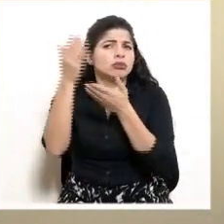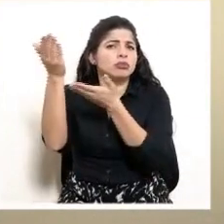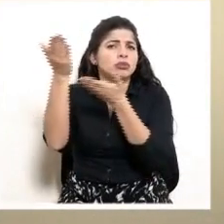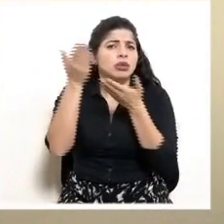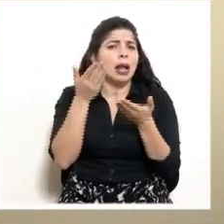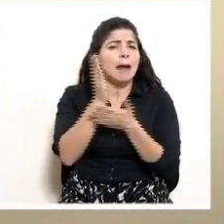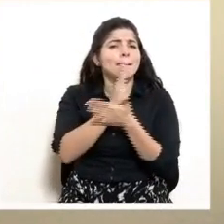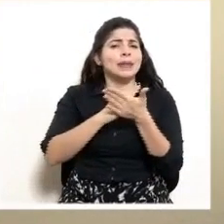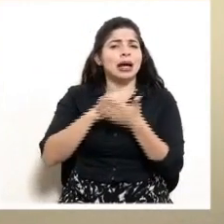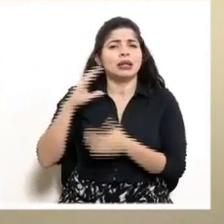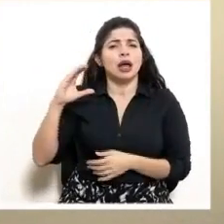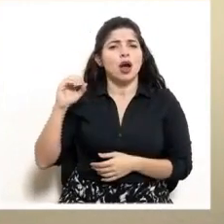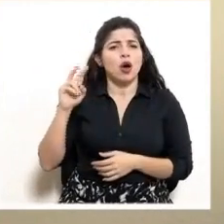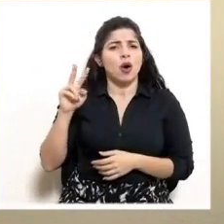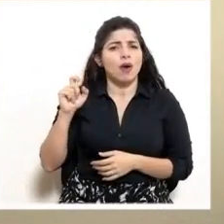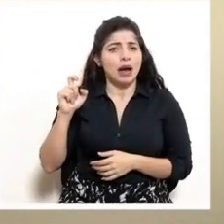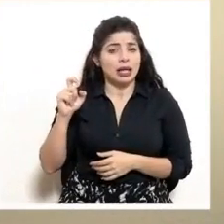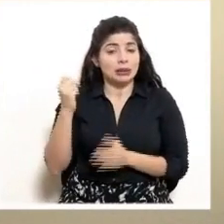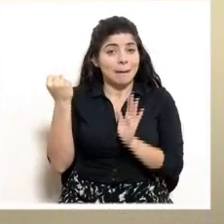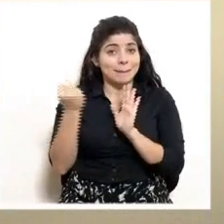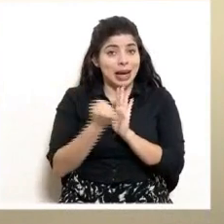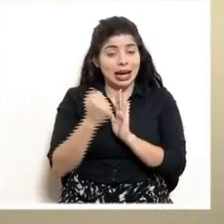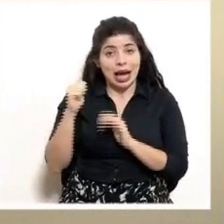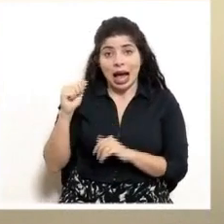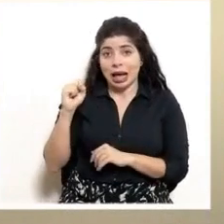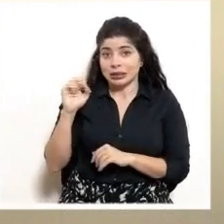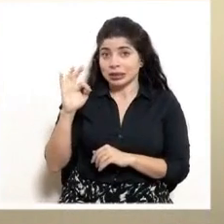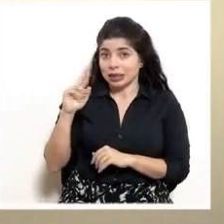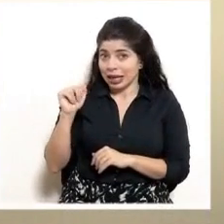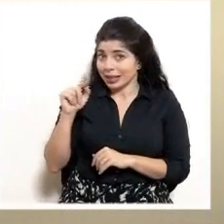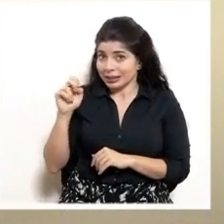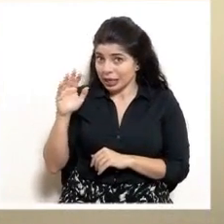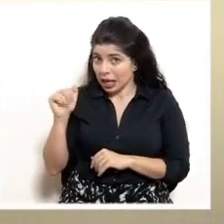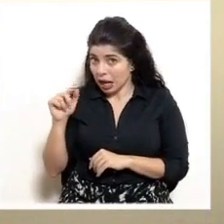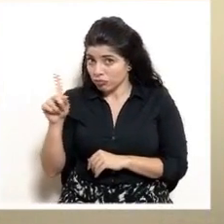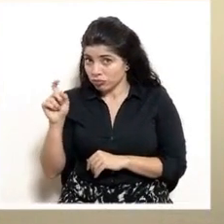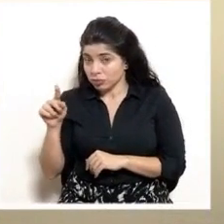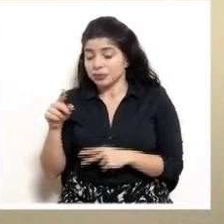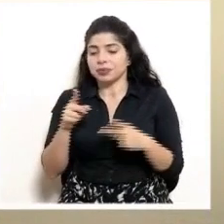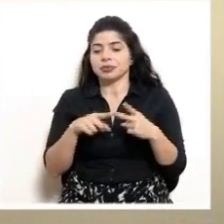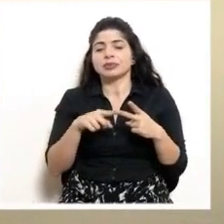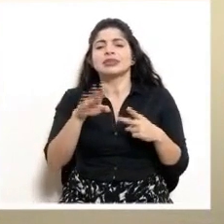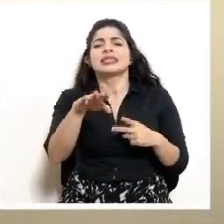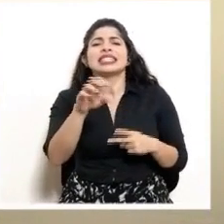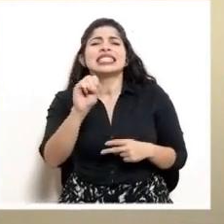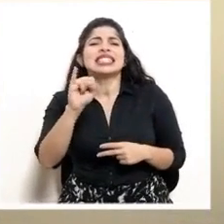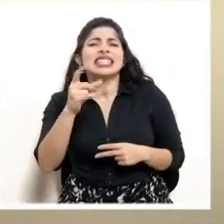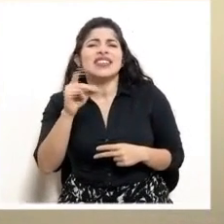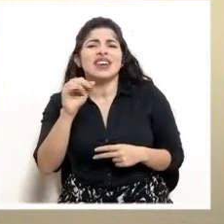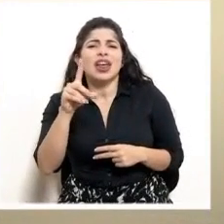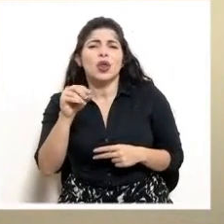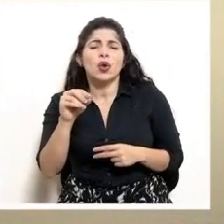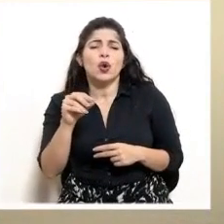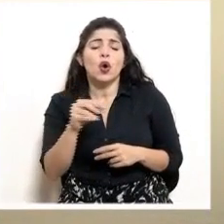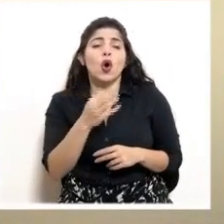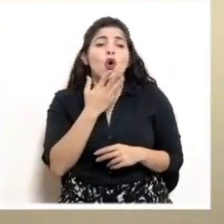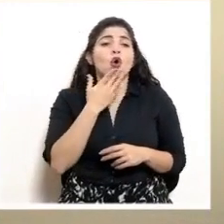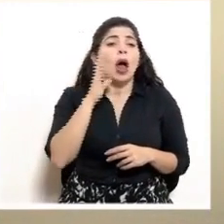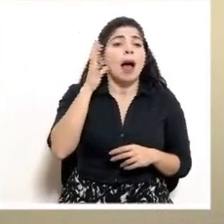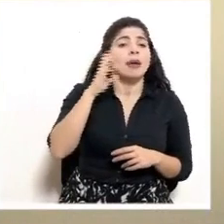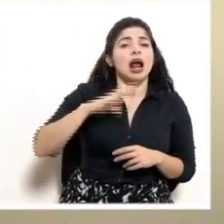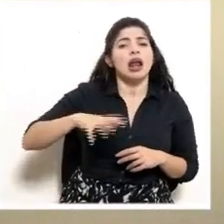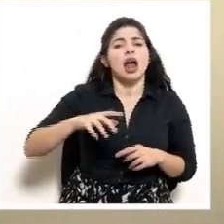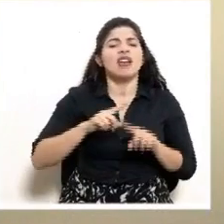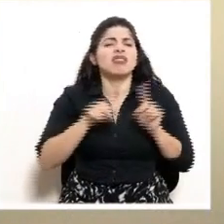mecanismo COVAX, serán de AstraZeneca y para don Sigifredo nos pregunta cuál es la diferencia concreta entre la alerta amarilla y naranja.